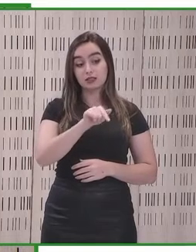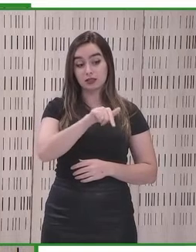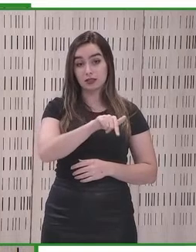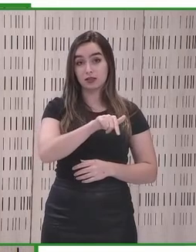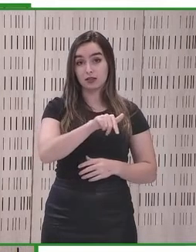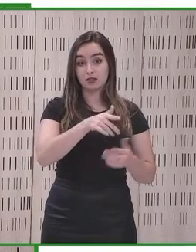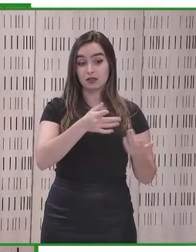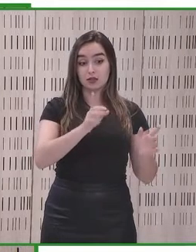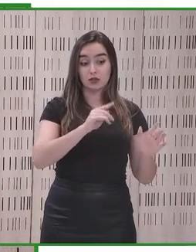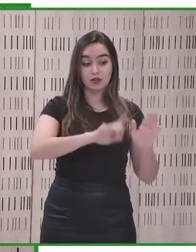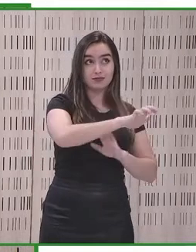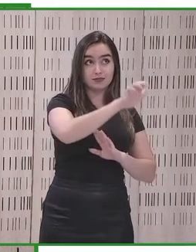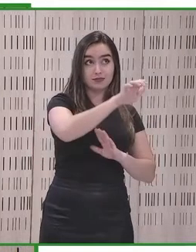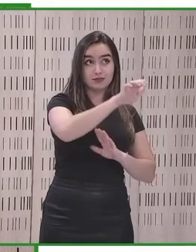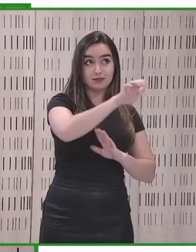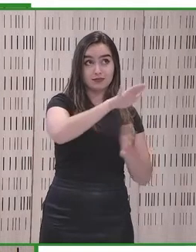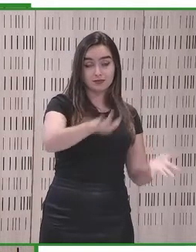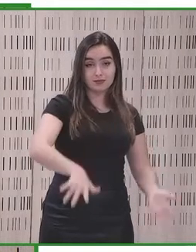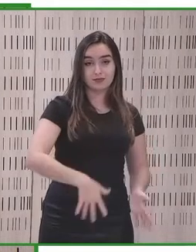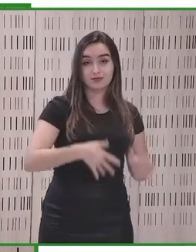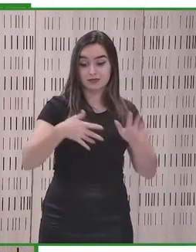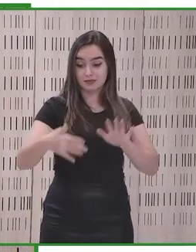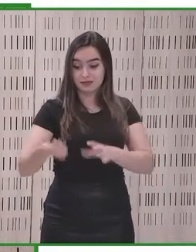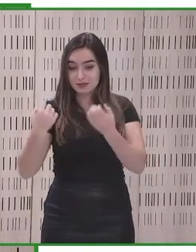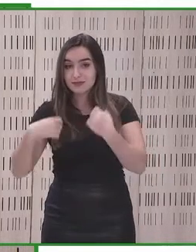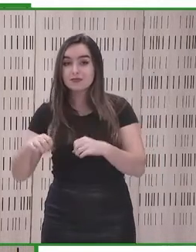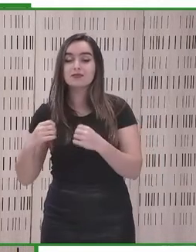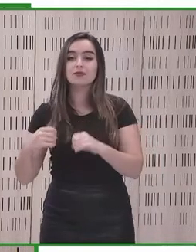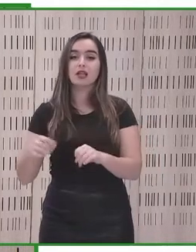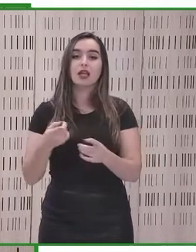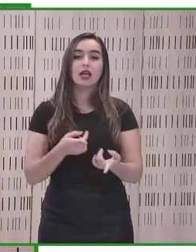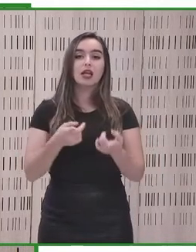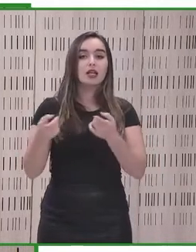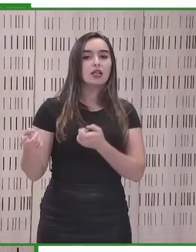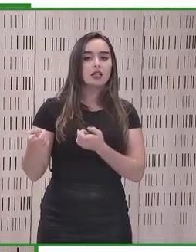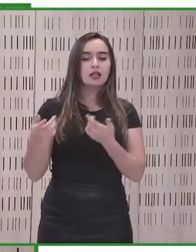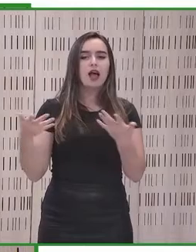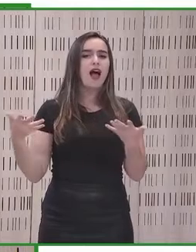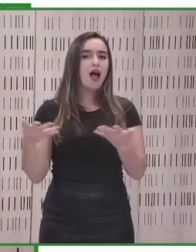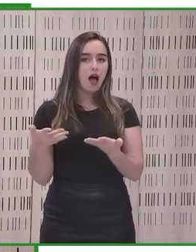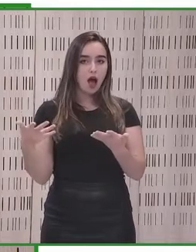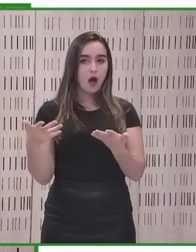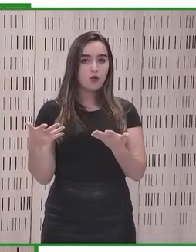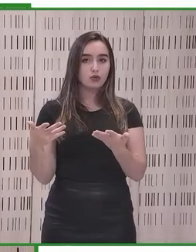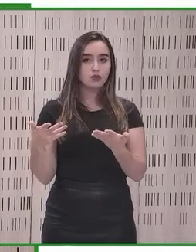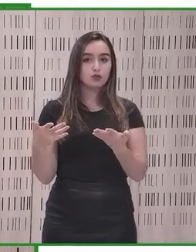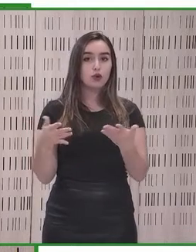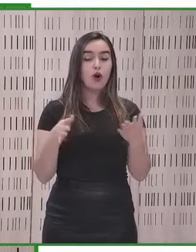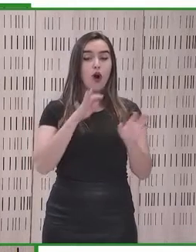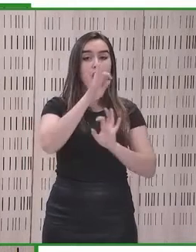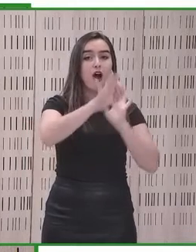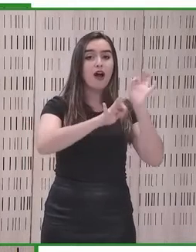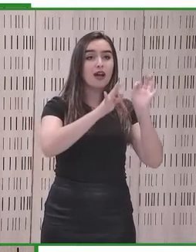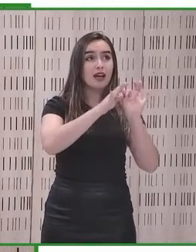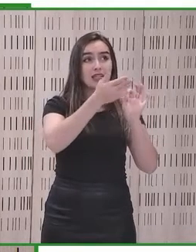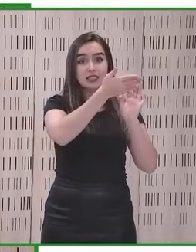legislación europea debe realizarse en consulta con las organizaciones